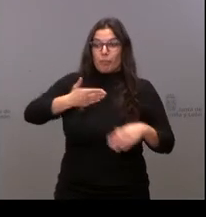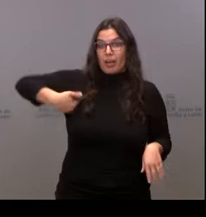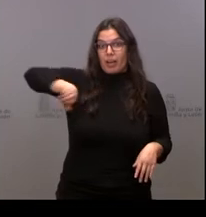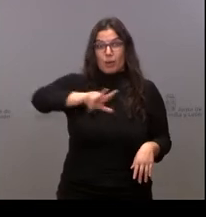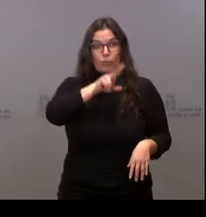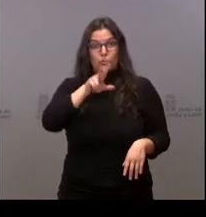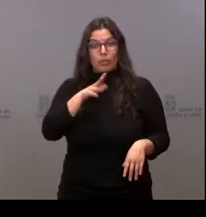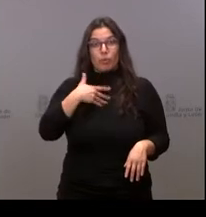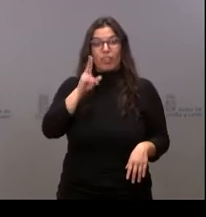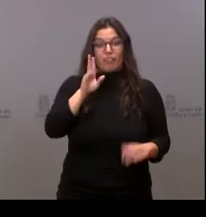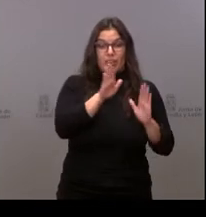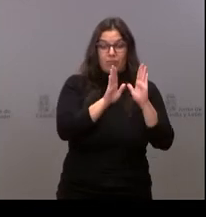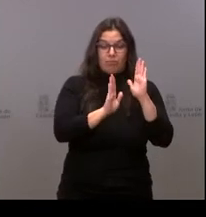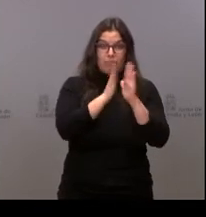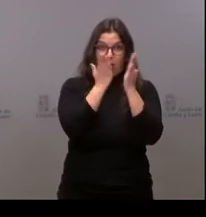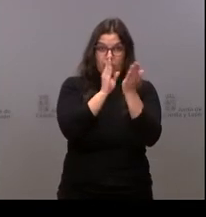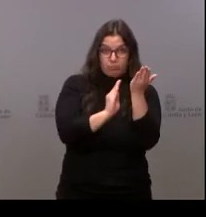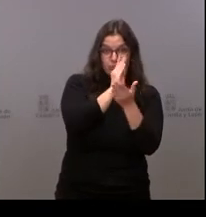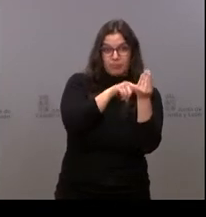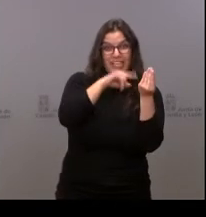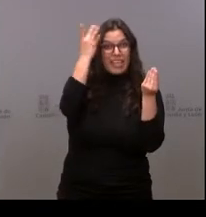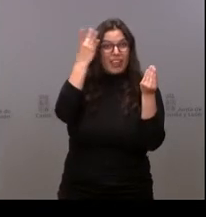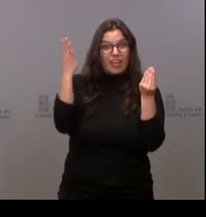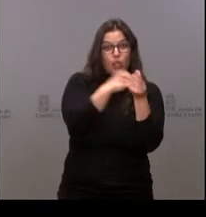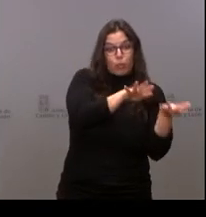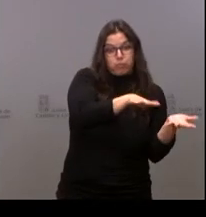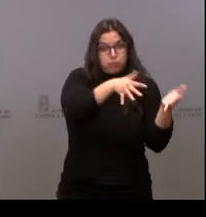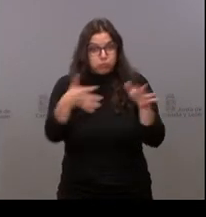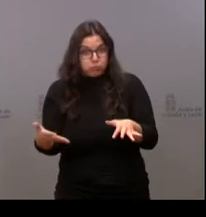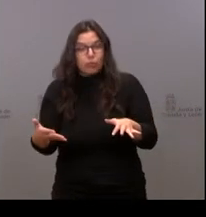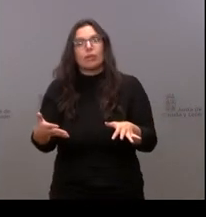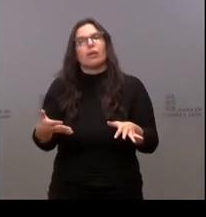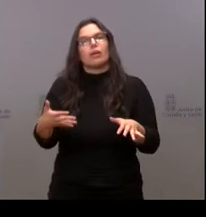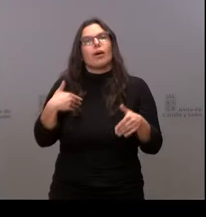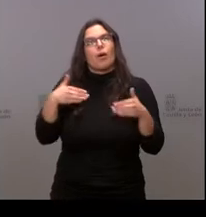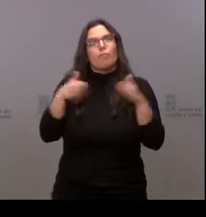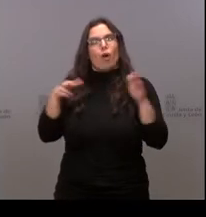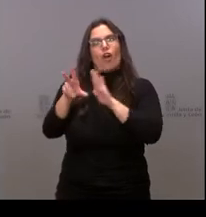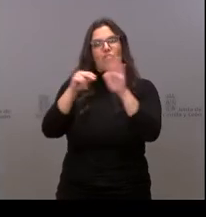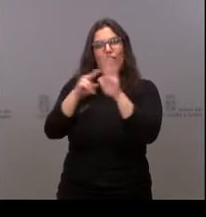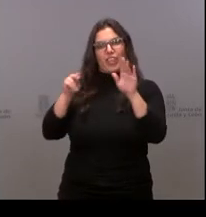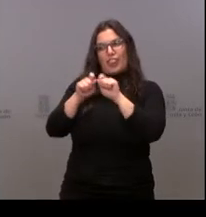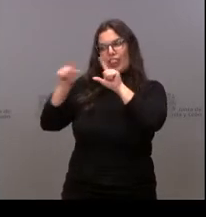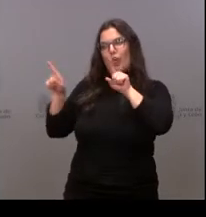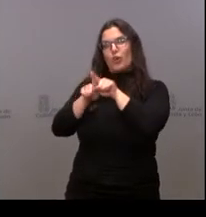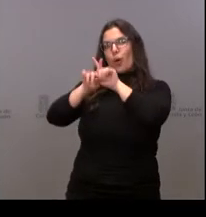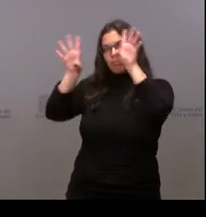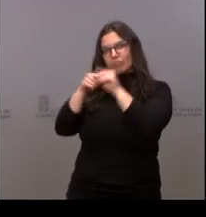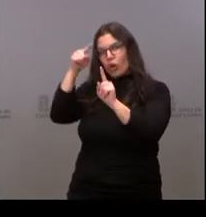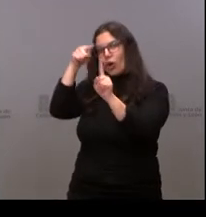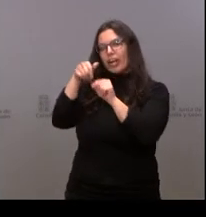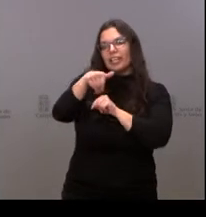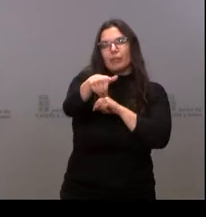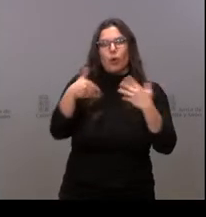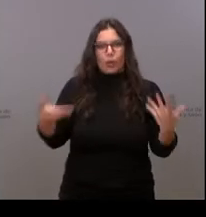puedan ver plasmadas las aportaciones, todas las ideas que han tenido, vamos a dar entrada a un vídeo que resume dónde queremos ir con este plan.